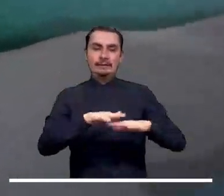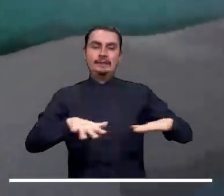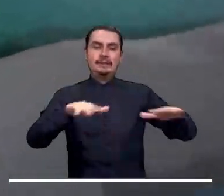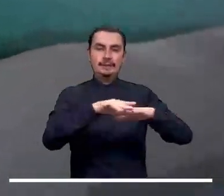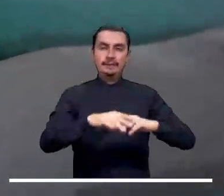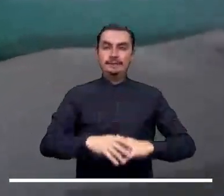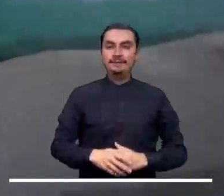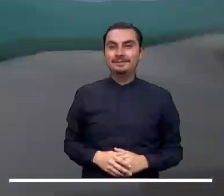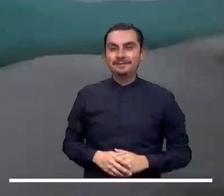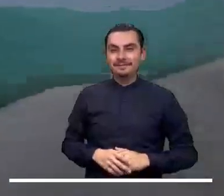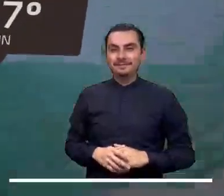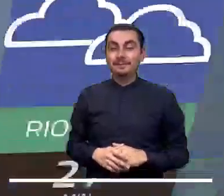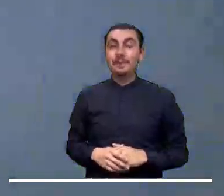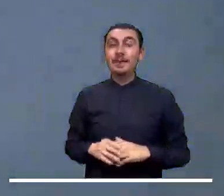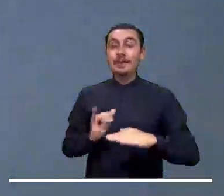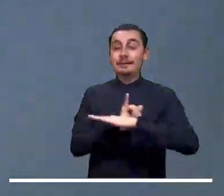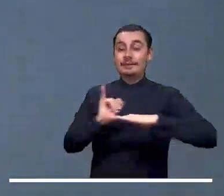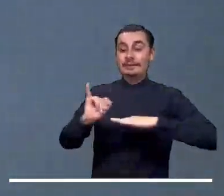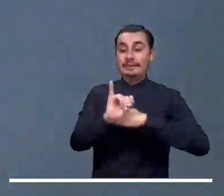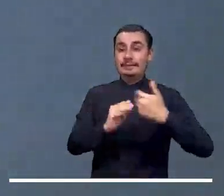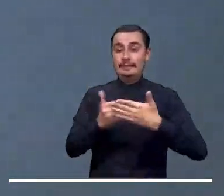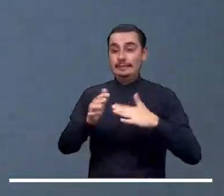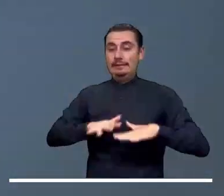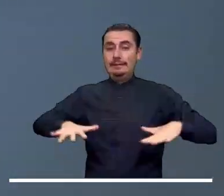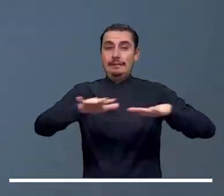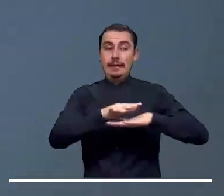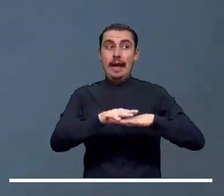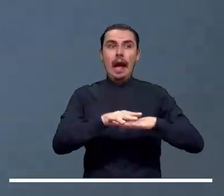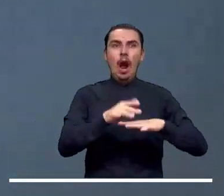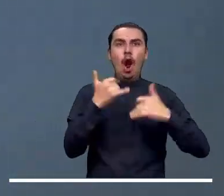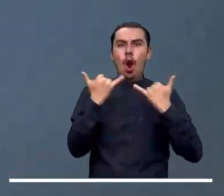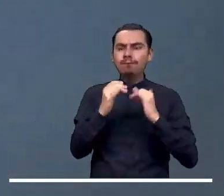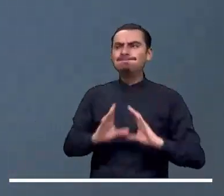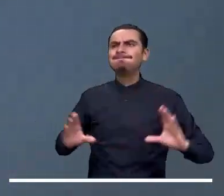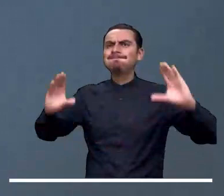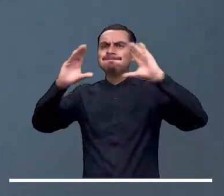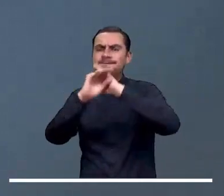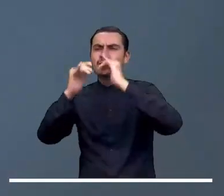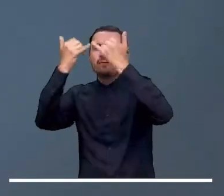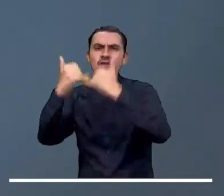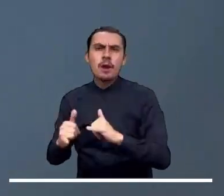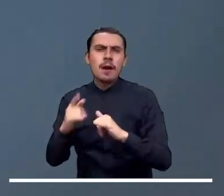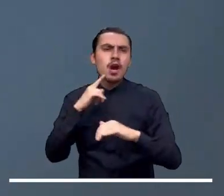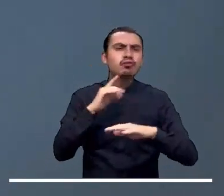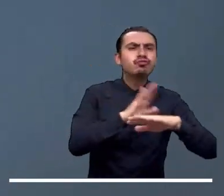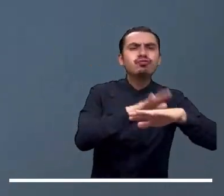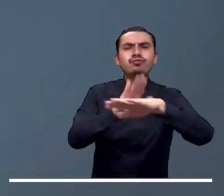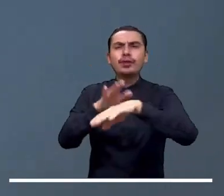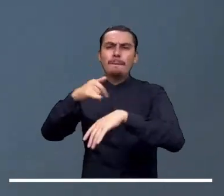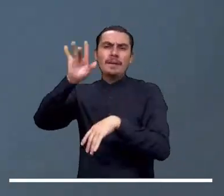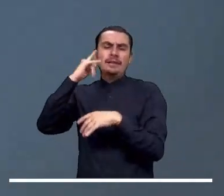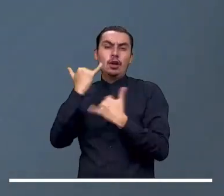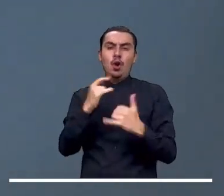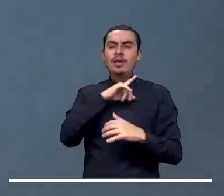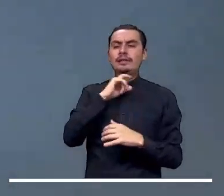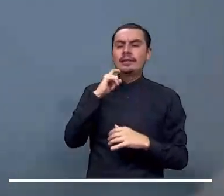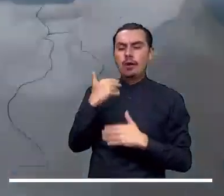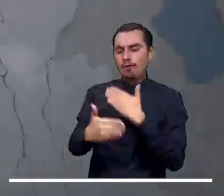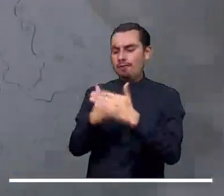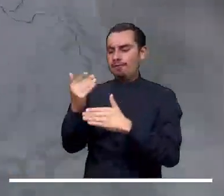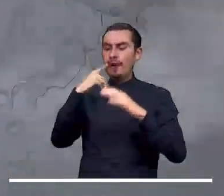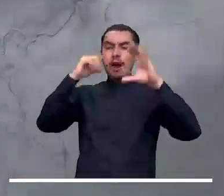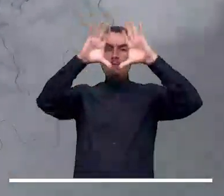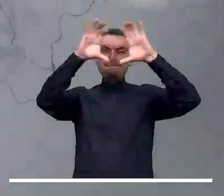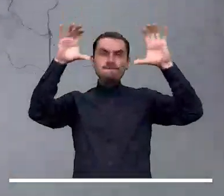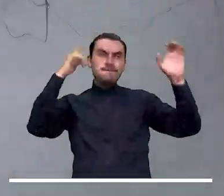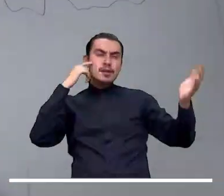el archipiélago de San Andrés y Providencia, el día finaliza con nubarrones en el cielo y precipitaciones focalizadas sobre las islas.